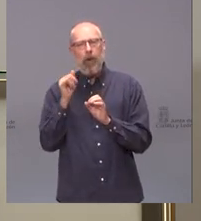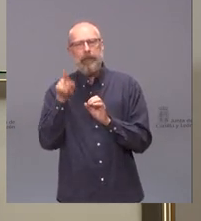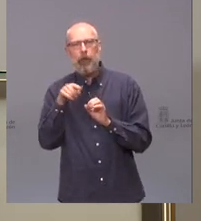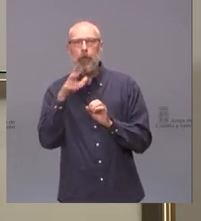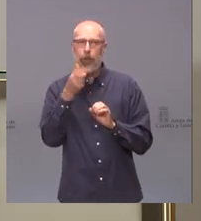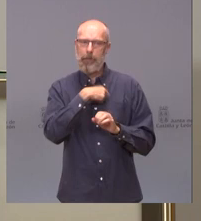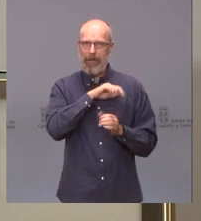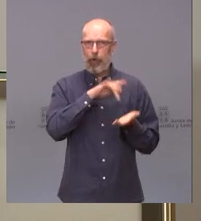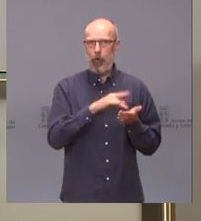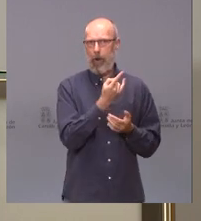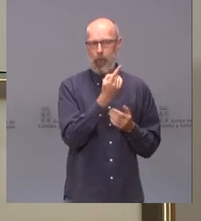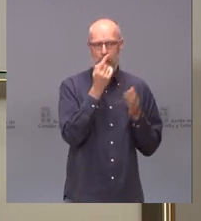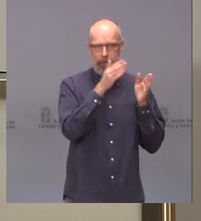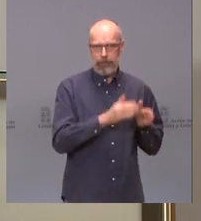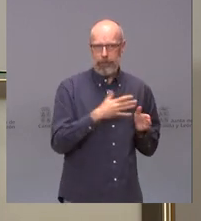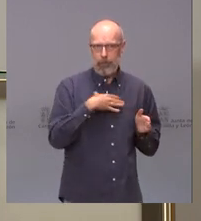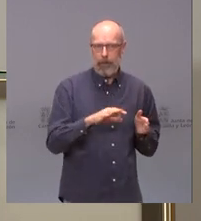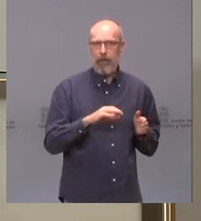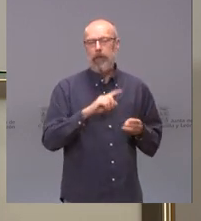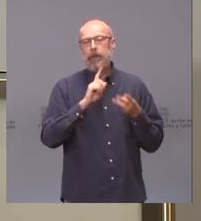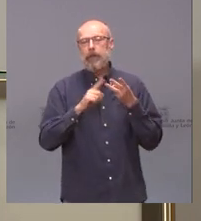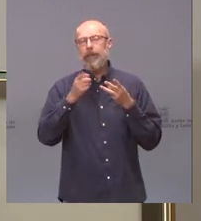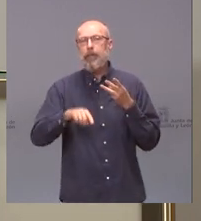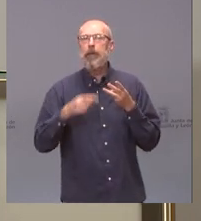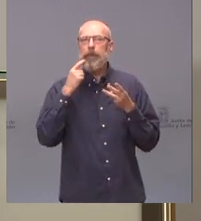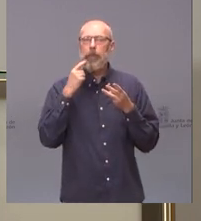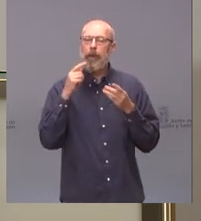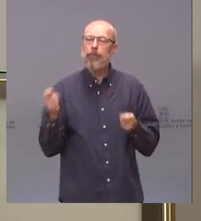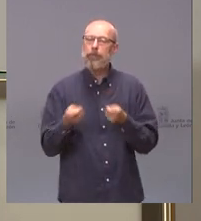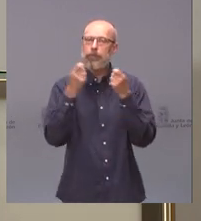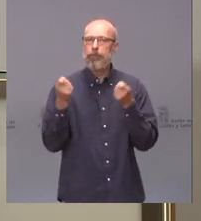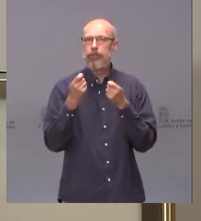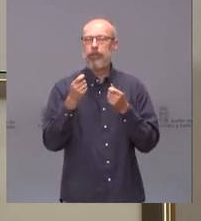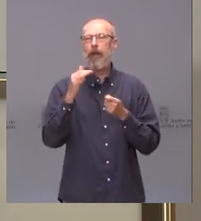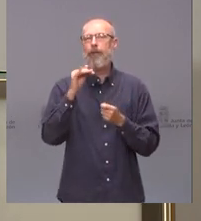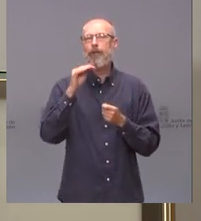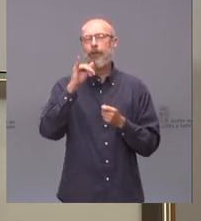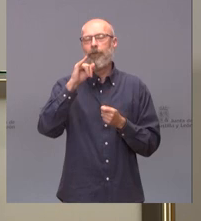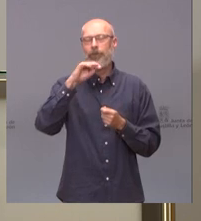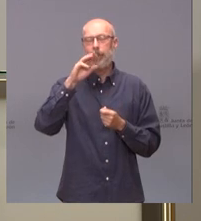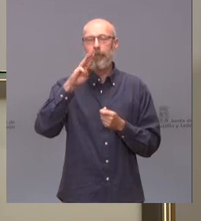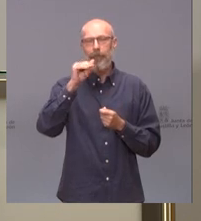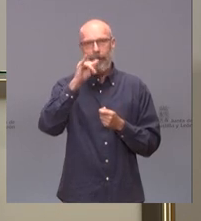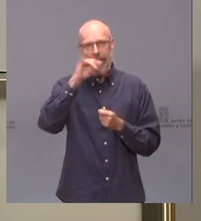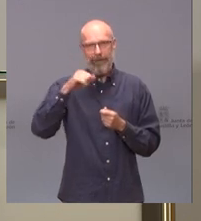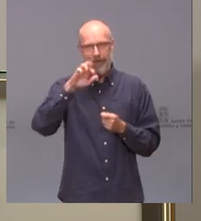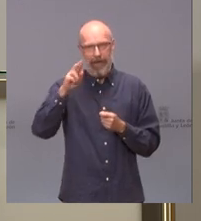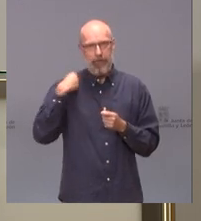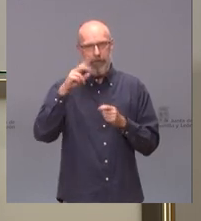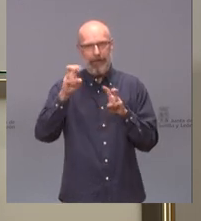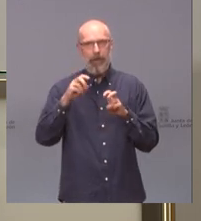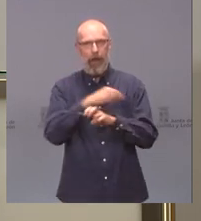opina del anuncio de Pfizer sobre la tercera dosis en nueve meses. Por otra parte, a la consejera de Empleo quería